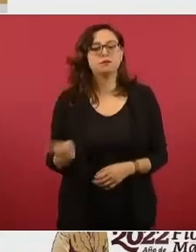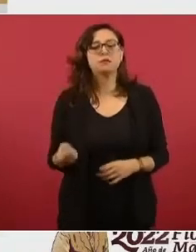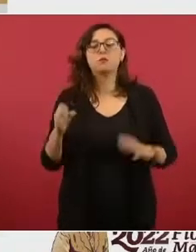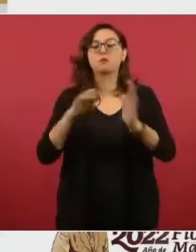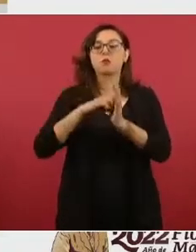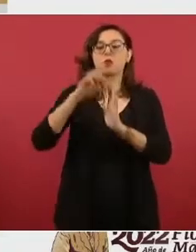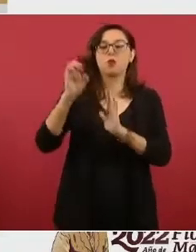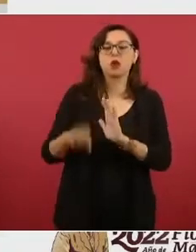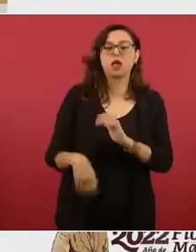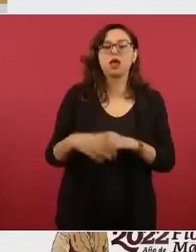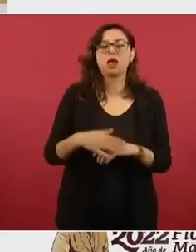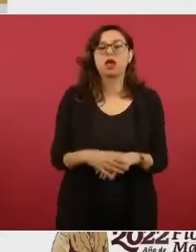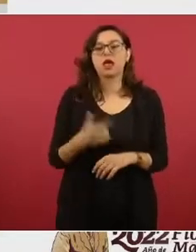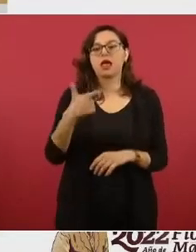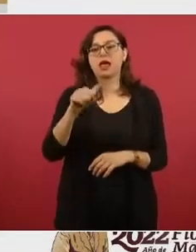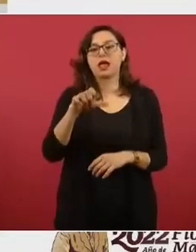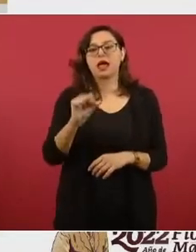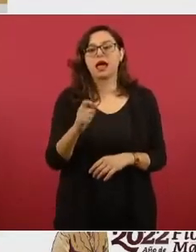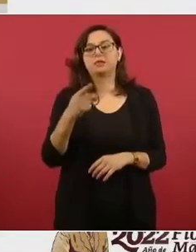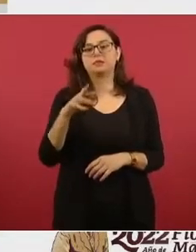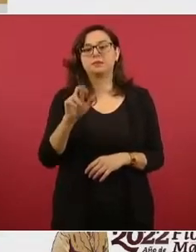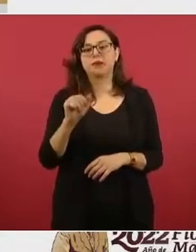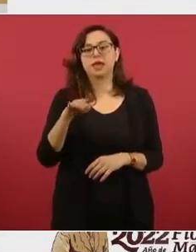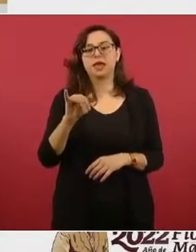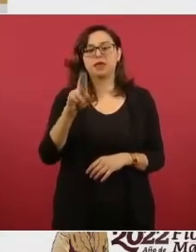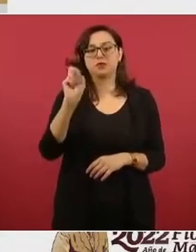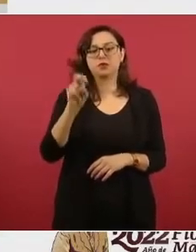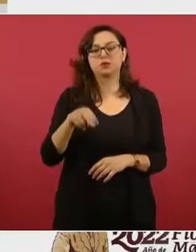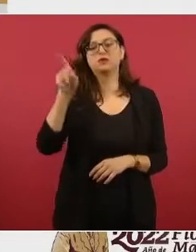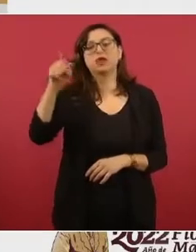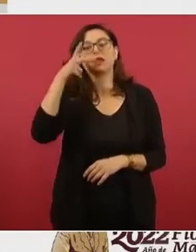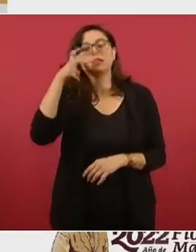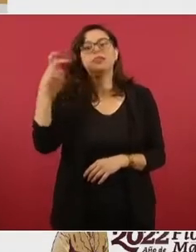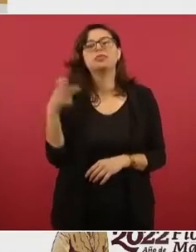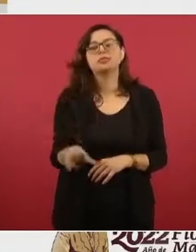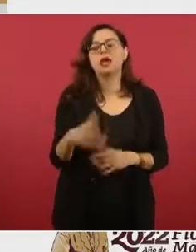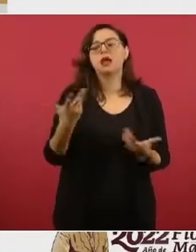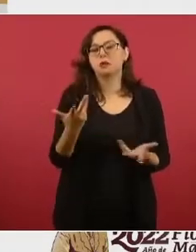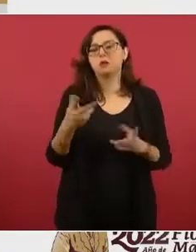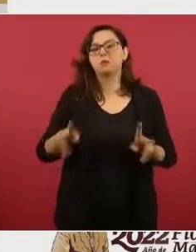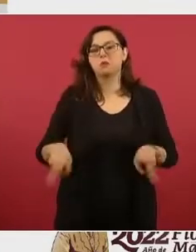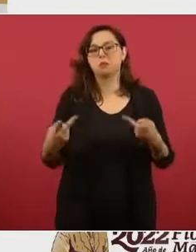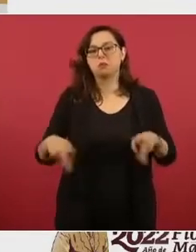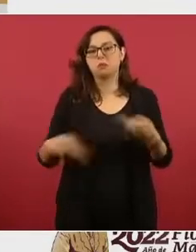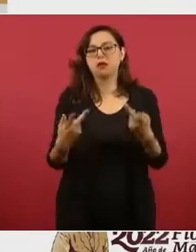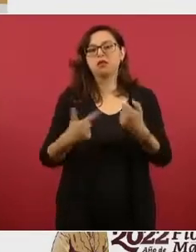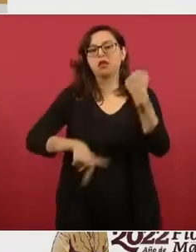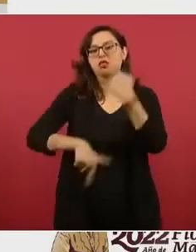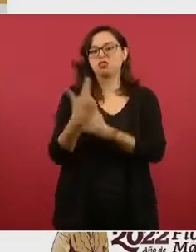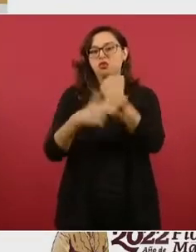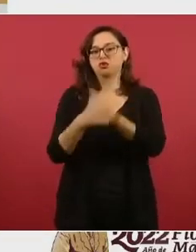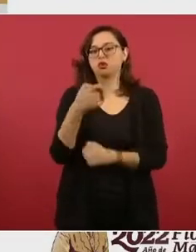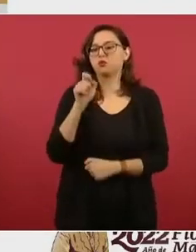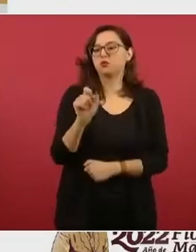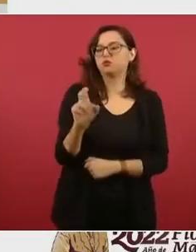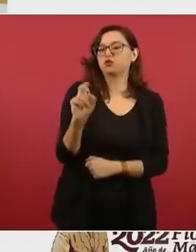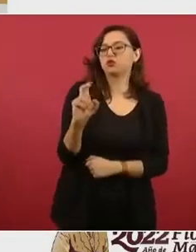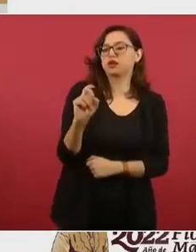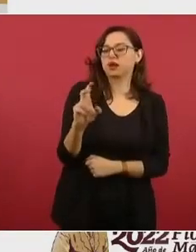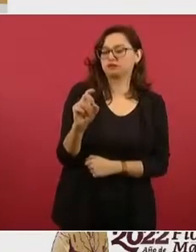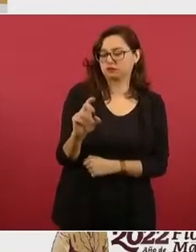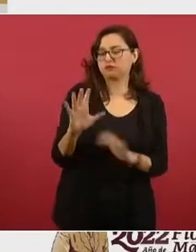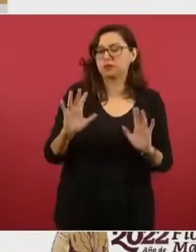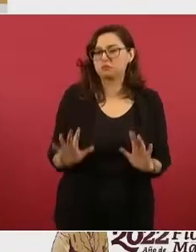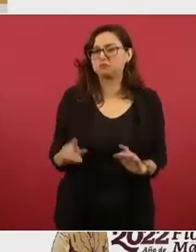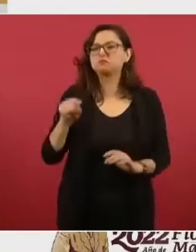gas premium en Tepeji del río Hidalgo, tiene un precio al público por litro de 12 pesos con 30 centavos, cuando el precio